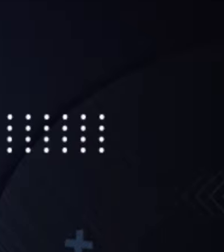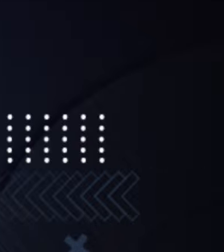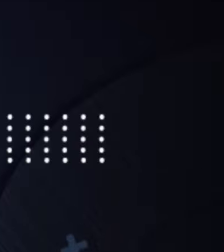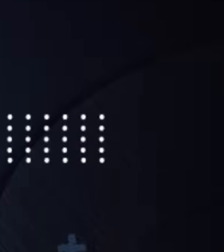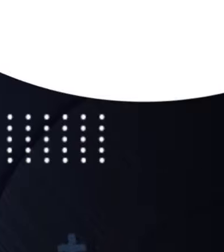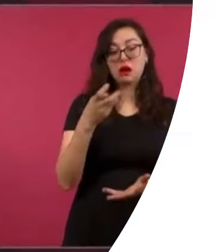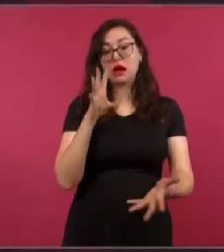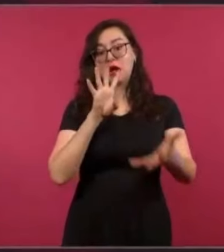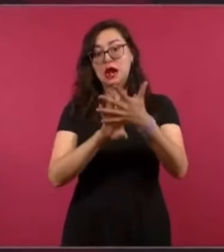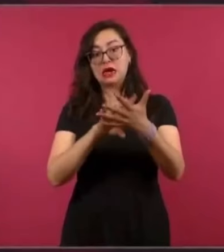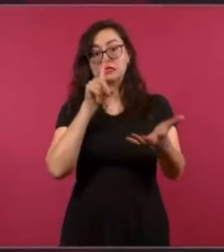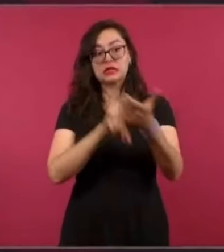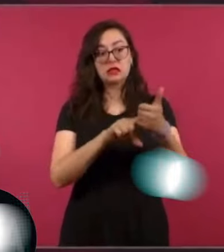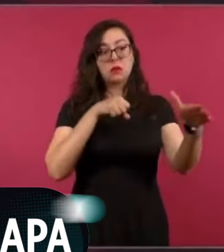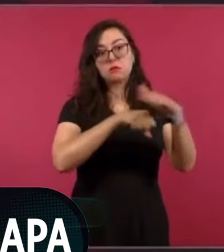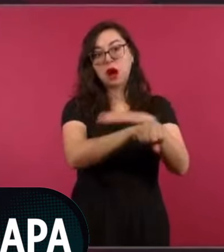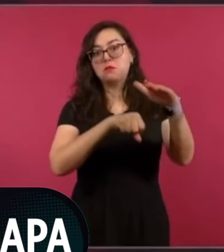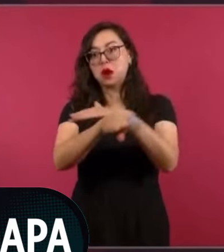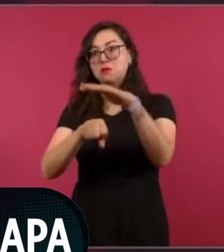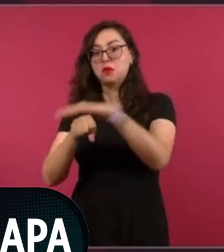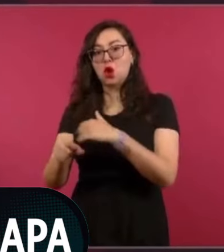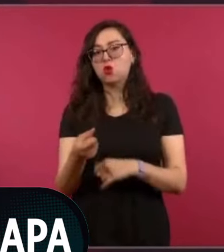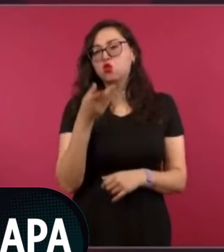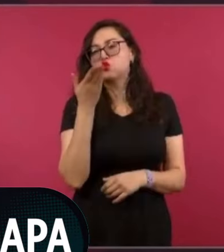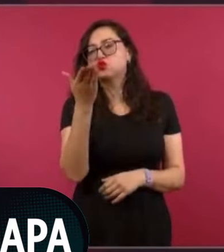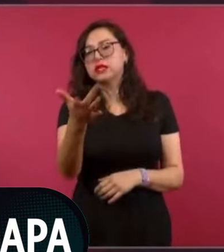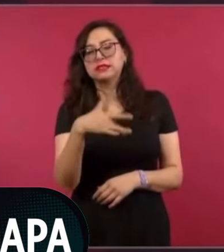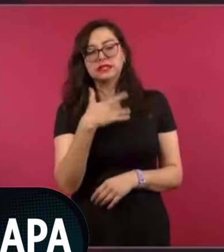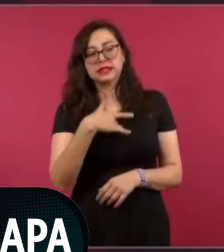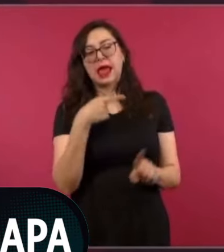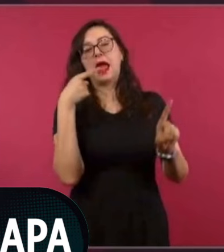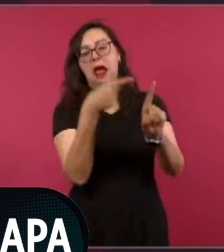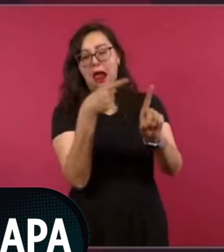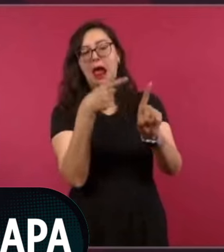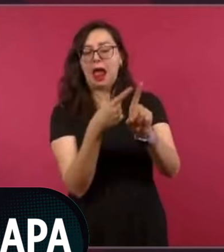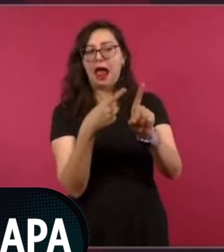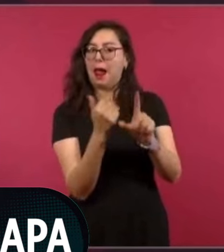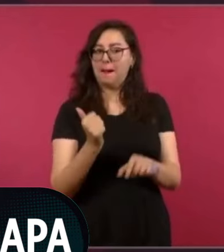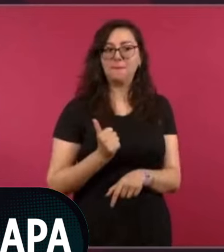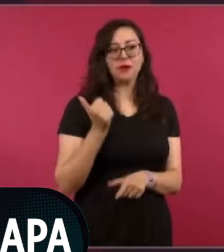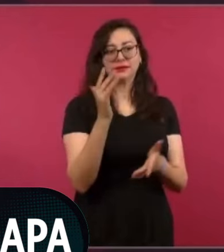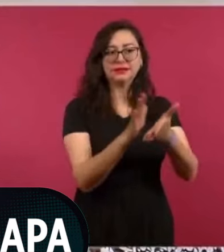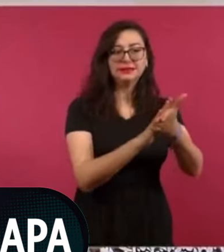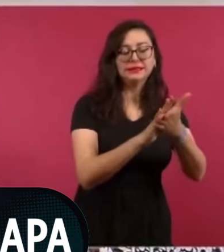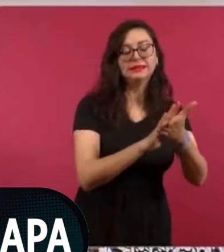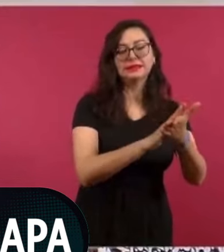El propósito es que con esta ley